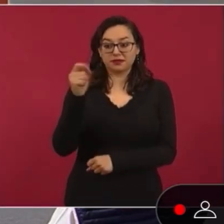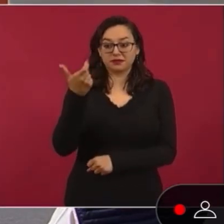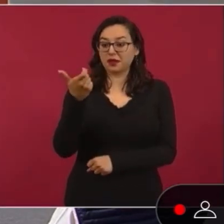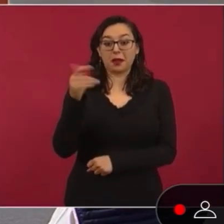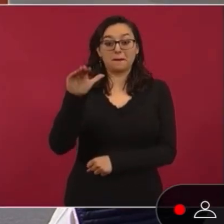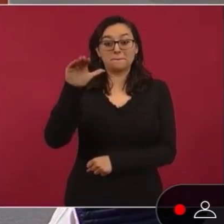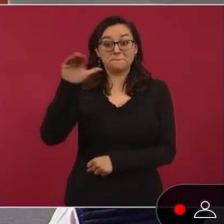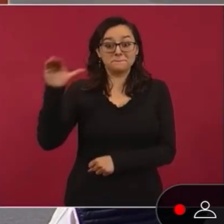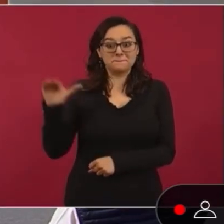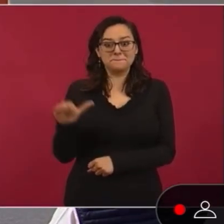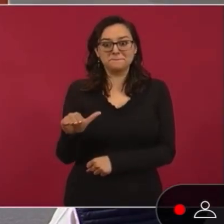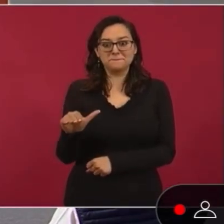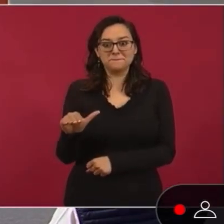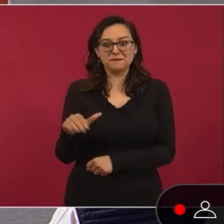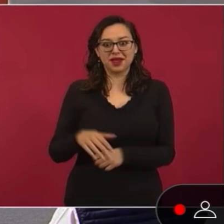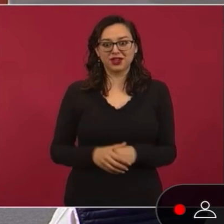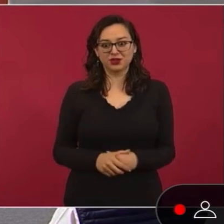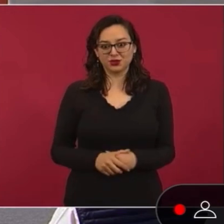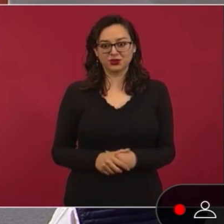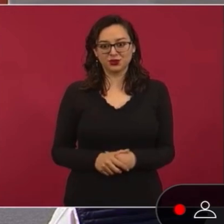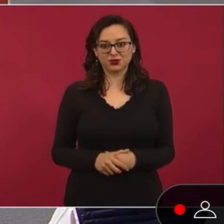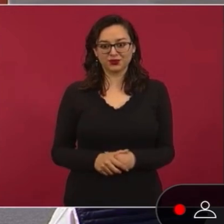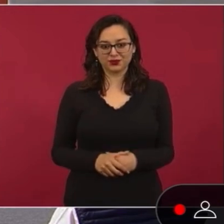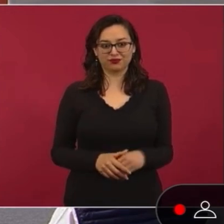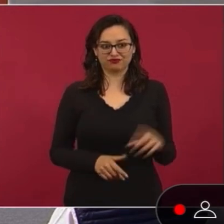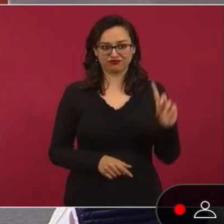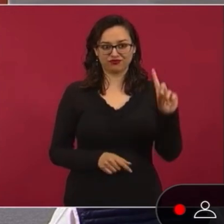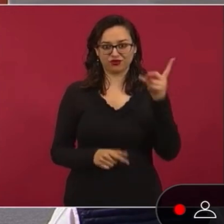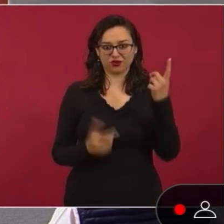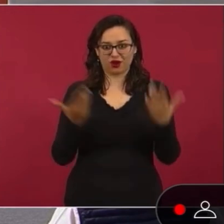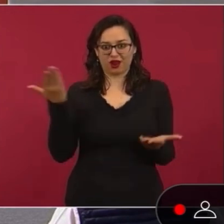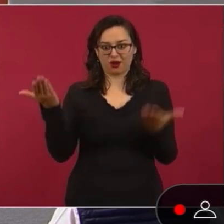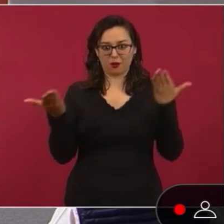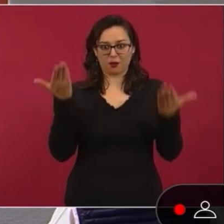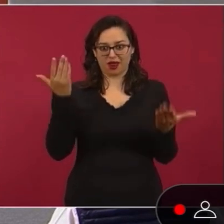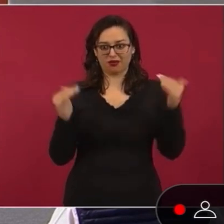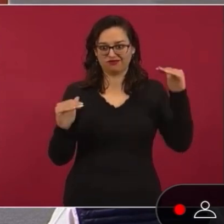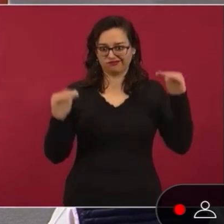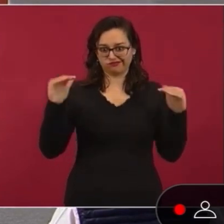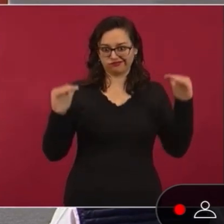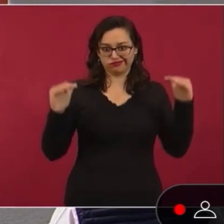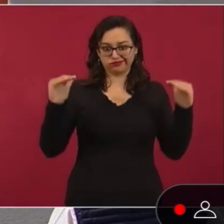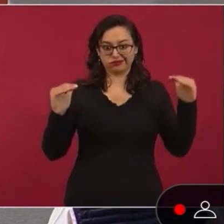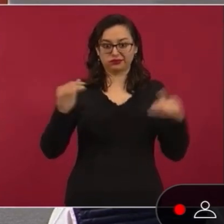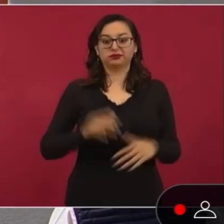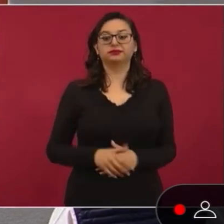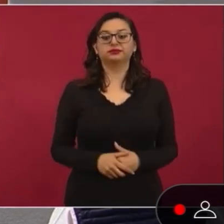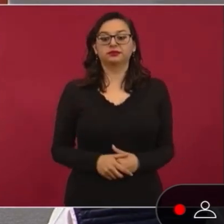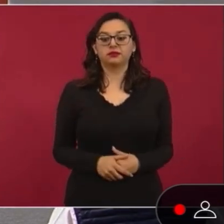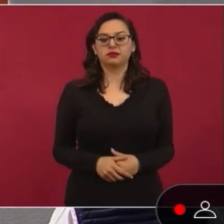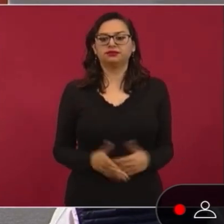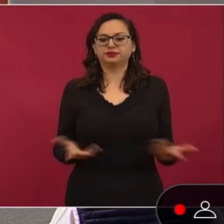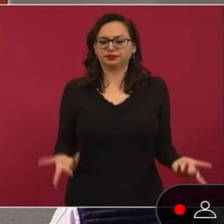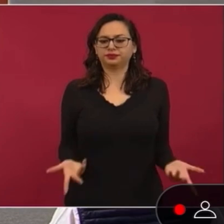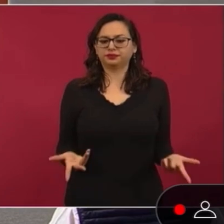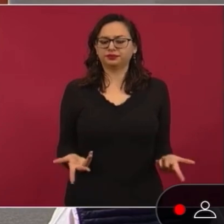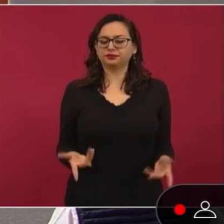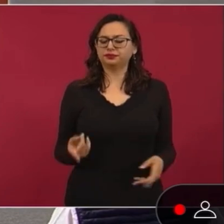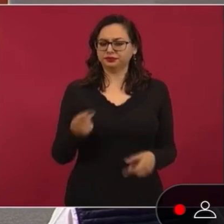Les digo las tres cosas, dos buenas y una mala, del tiempo en que estaba mejor la economía,